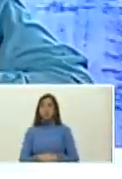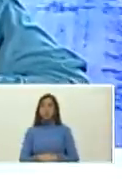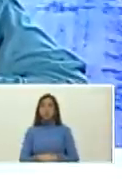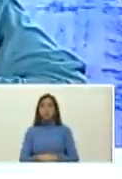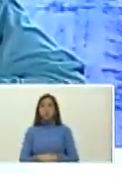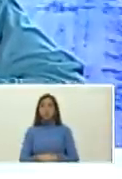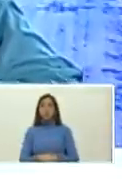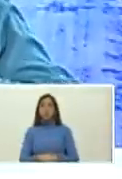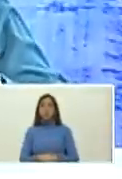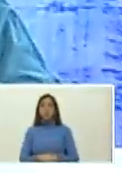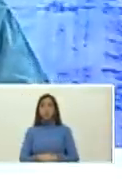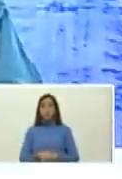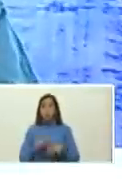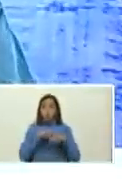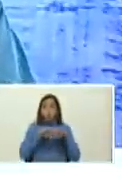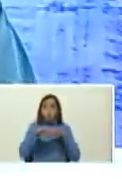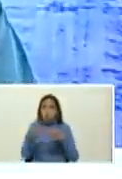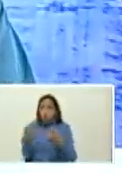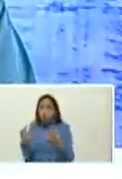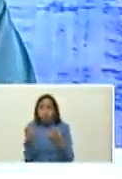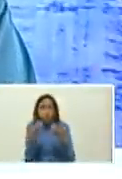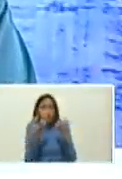impresionante el gentío en la calle